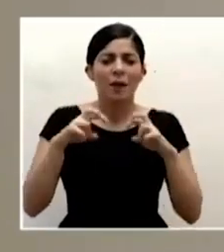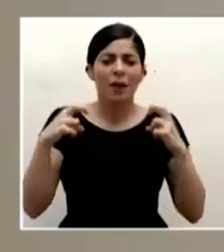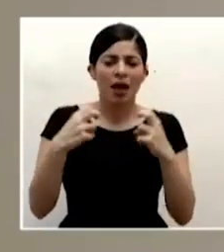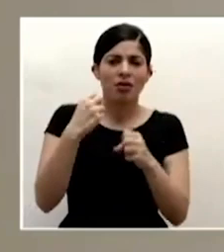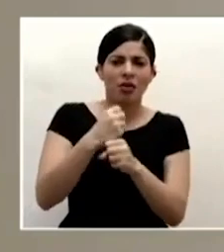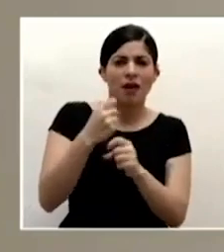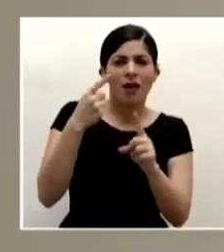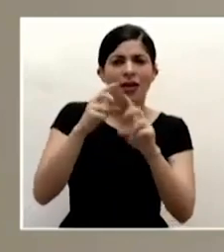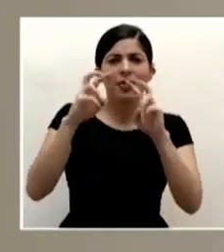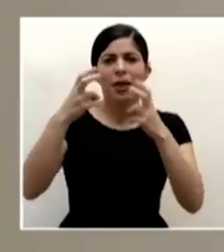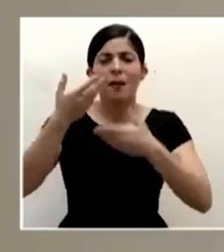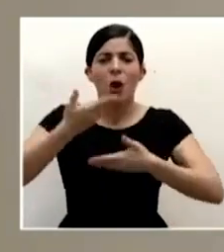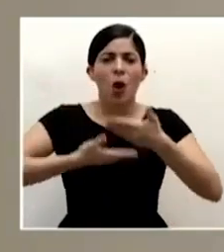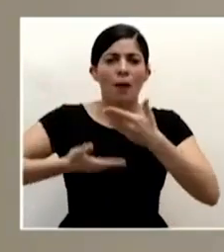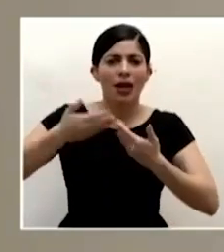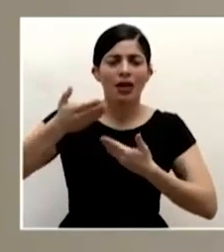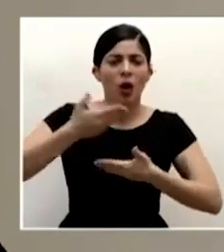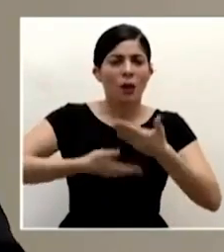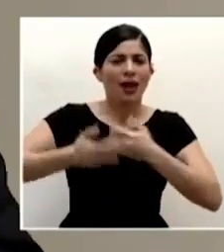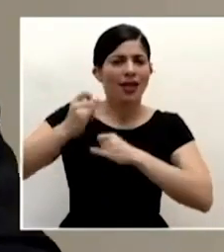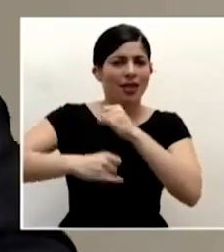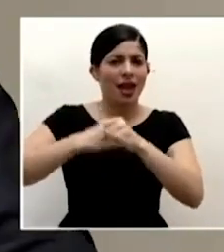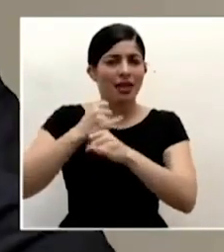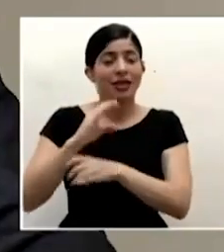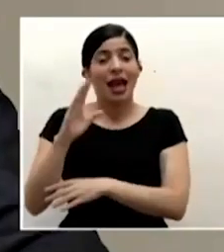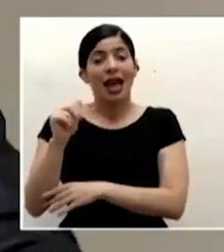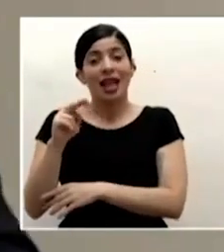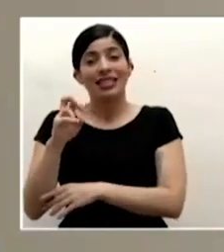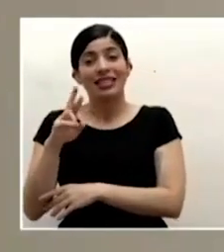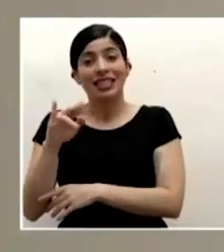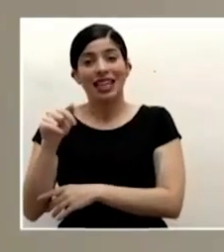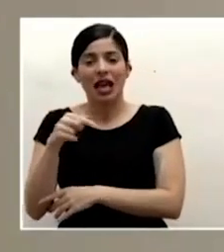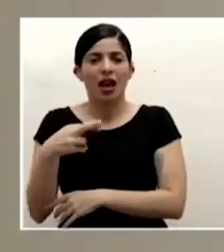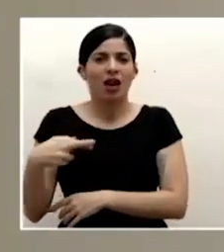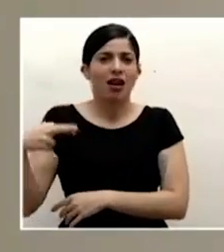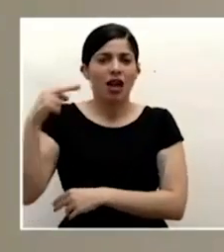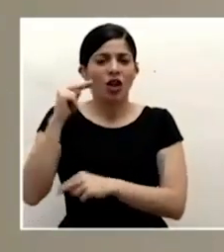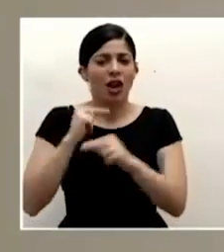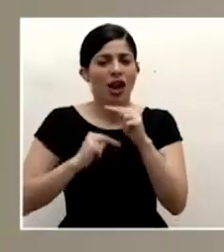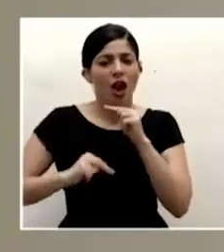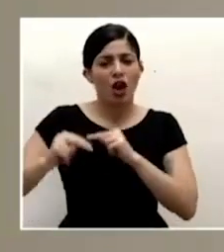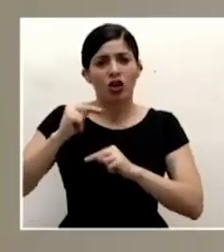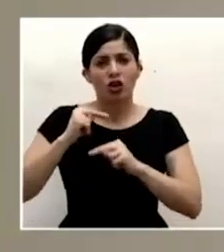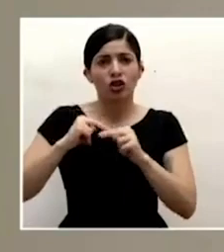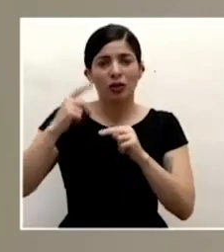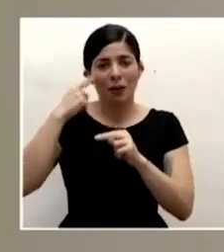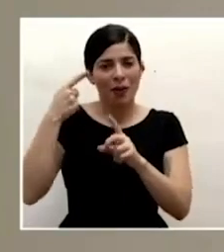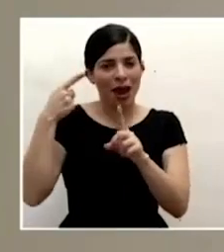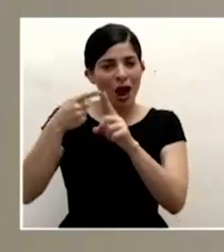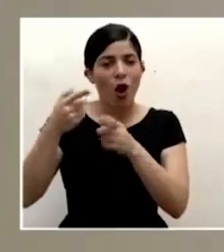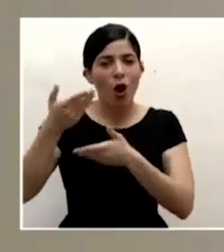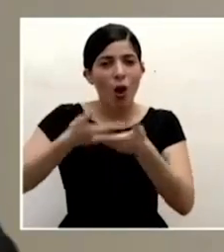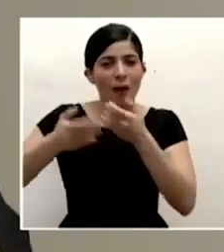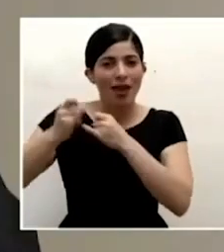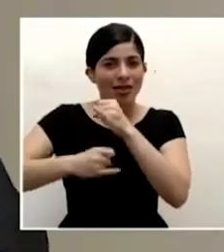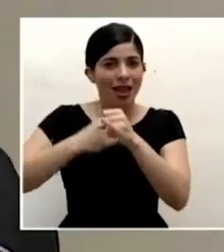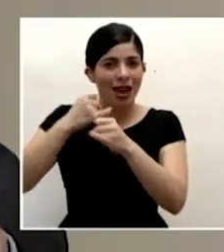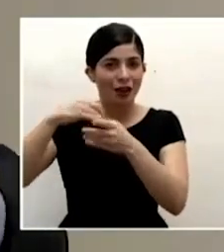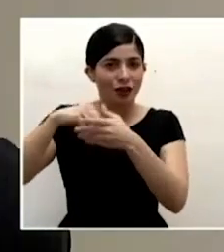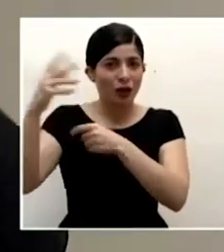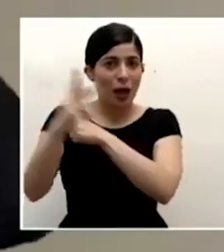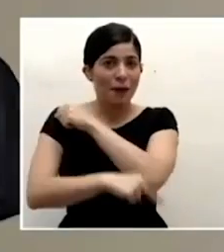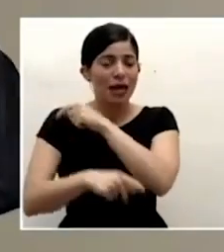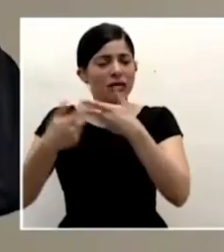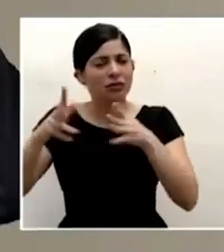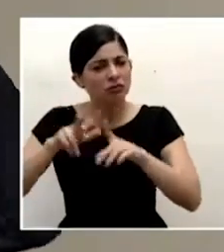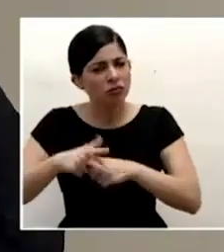internacional la cancillería como rectora de las negociaciones de cooperación internacional hacia el exterior ha iniciado procesos en más de